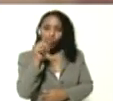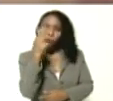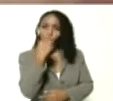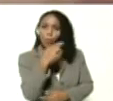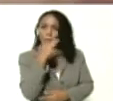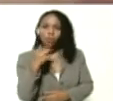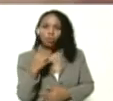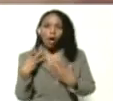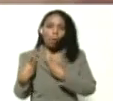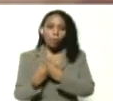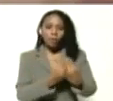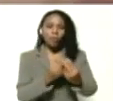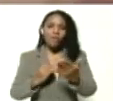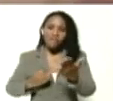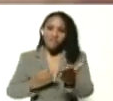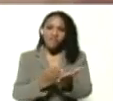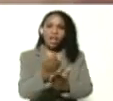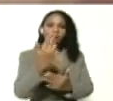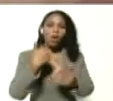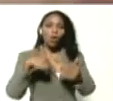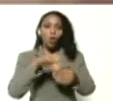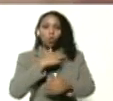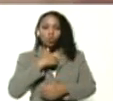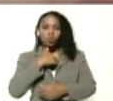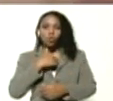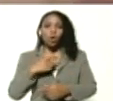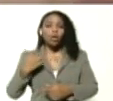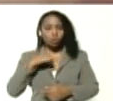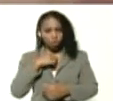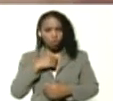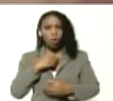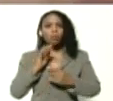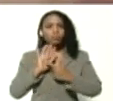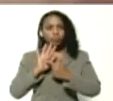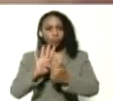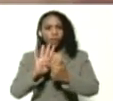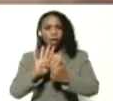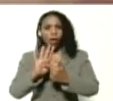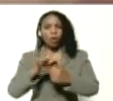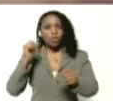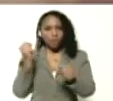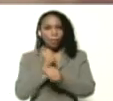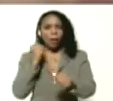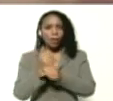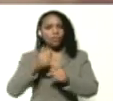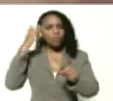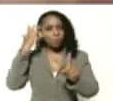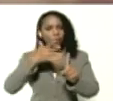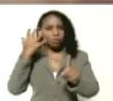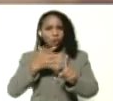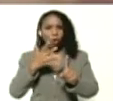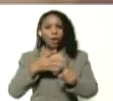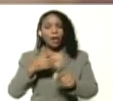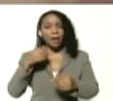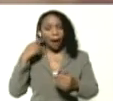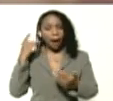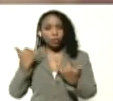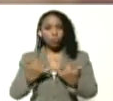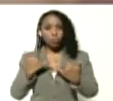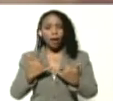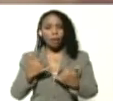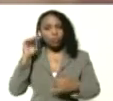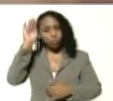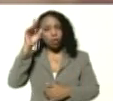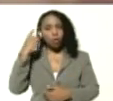acompañamiento y su lealtad con nosotros. Y nosotros le devolveremos esa lealtad con trabajo, con formación y con el presente y el futuro de